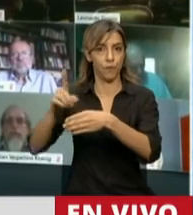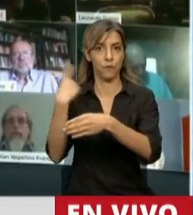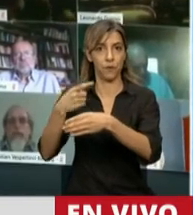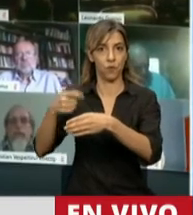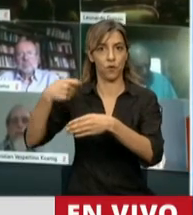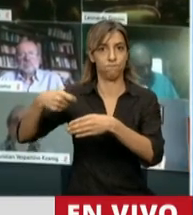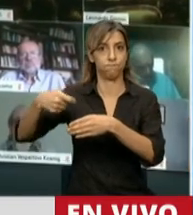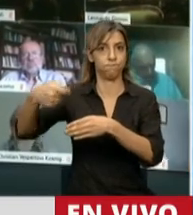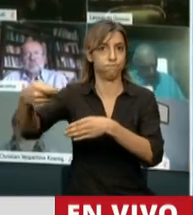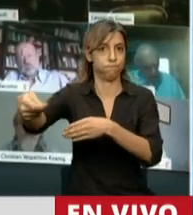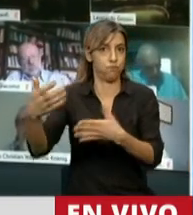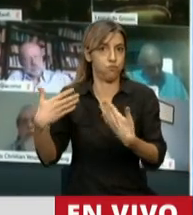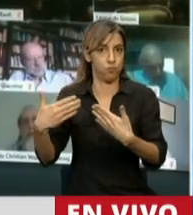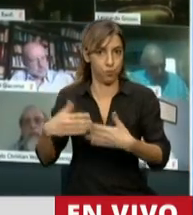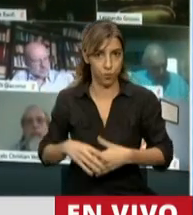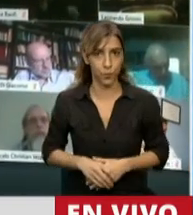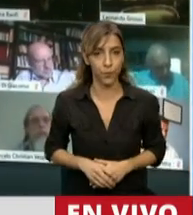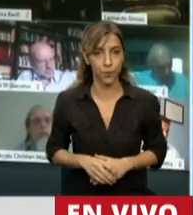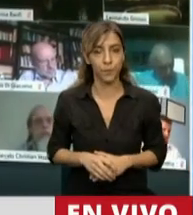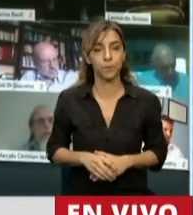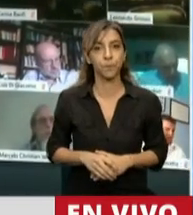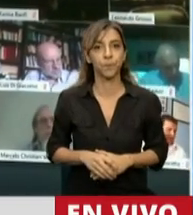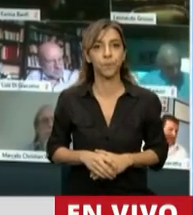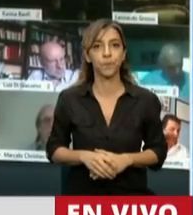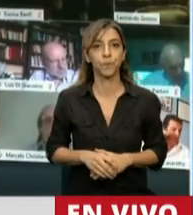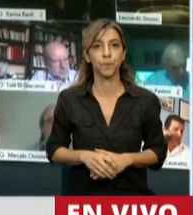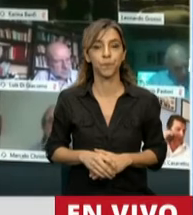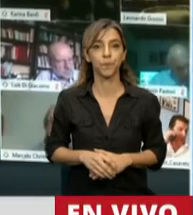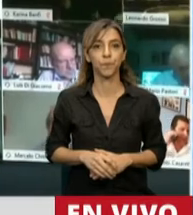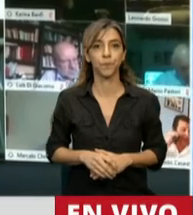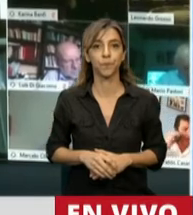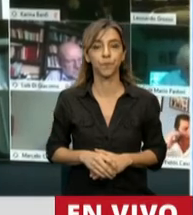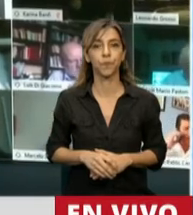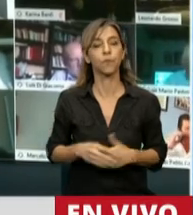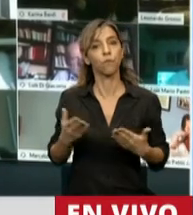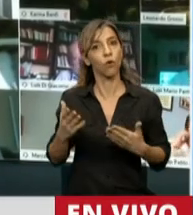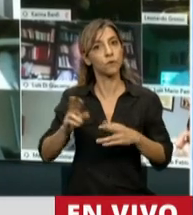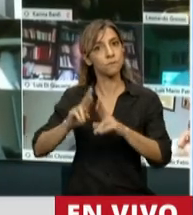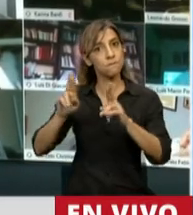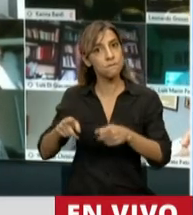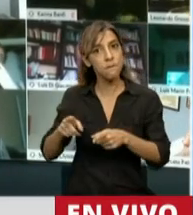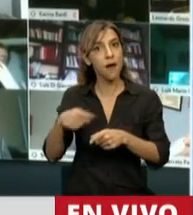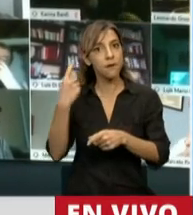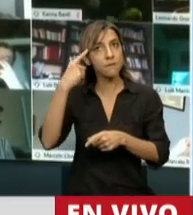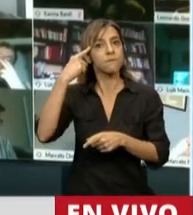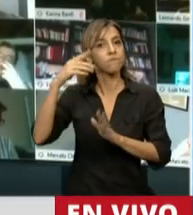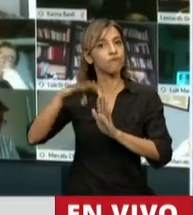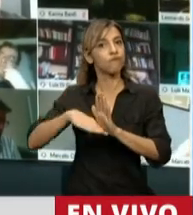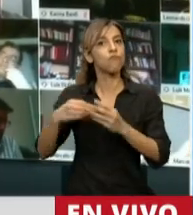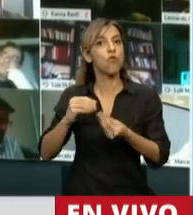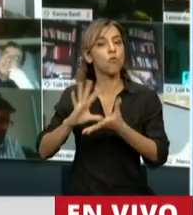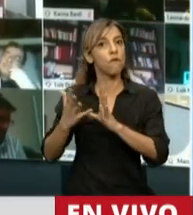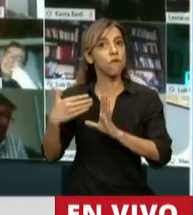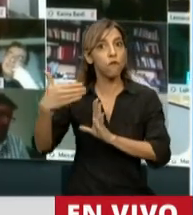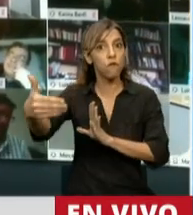hace también en base a respetar el Poder Ejecutivo en